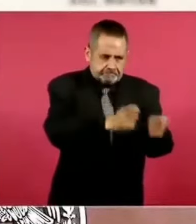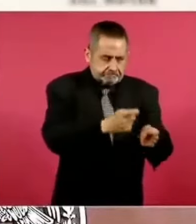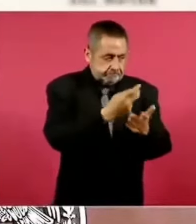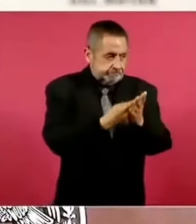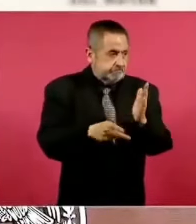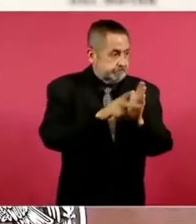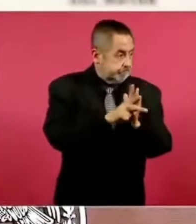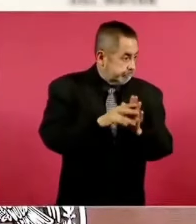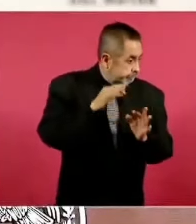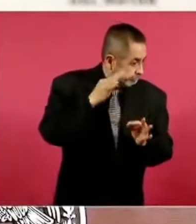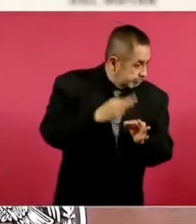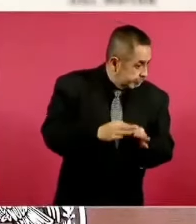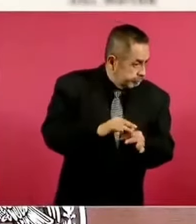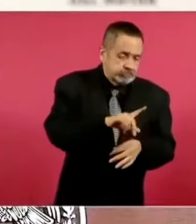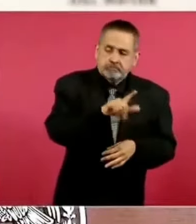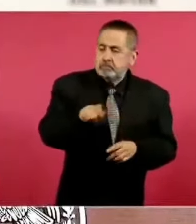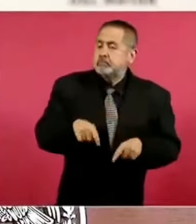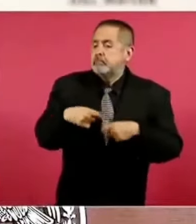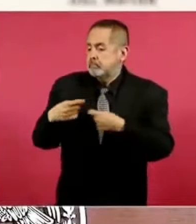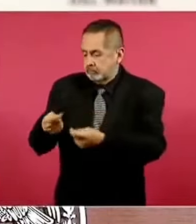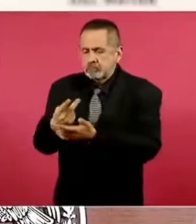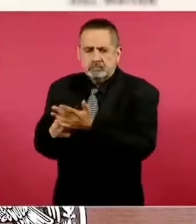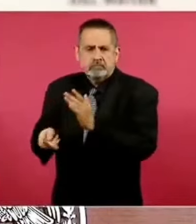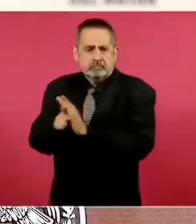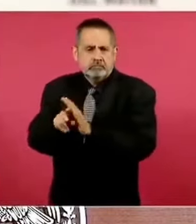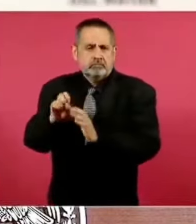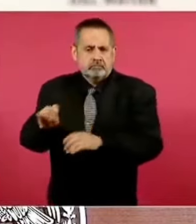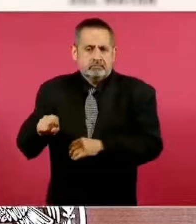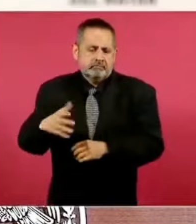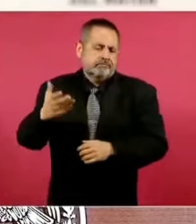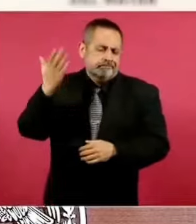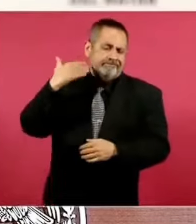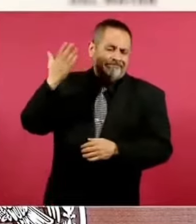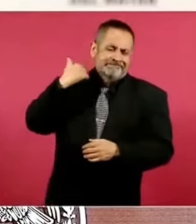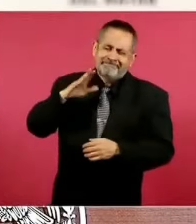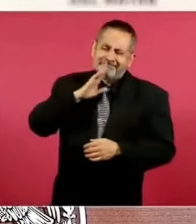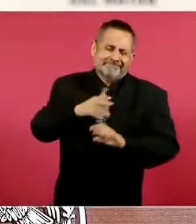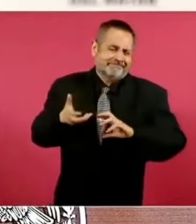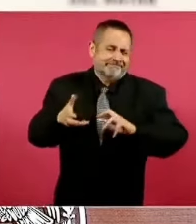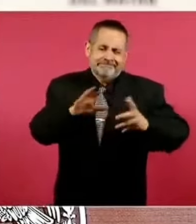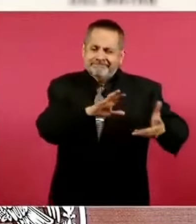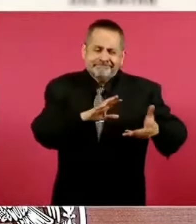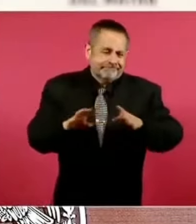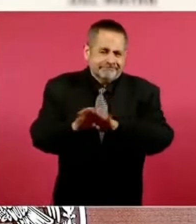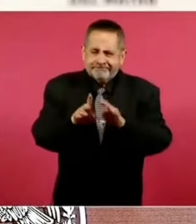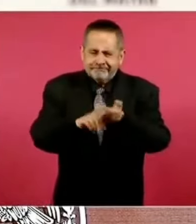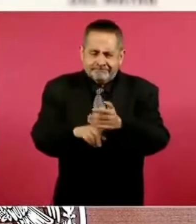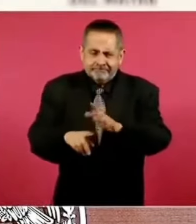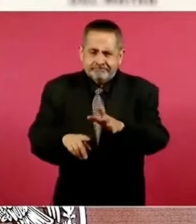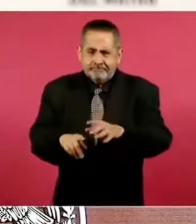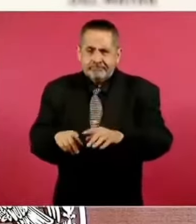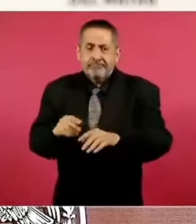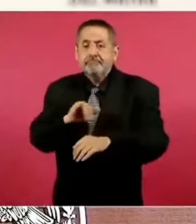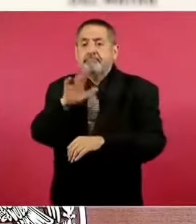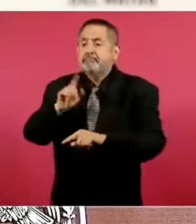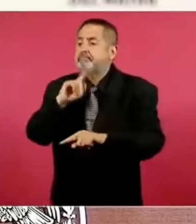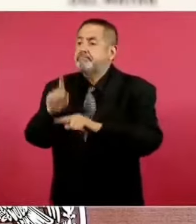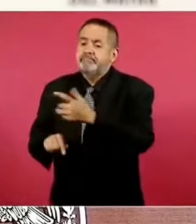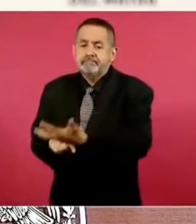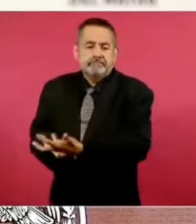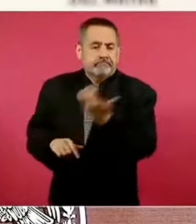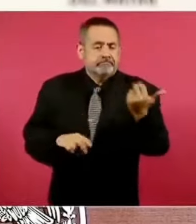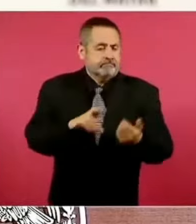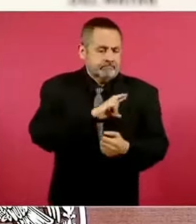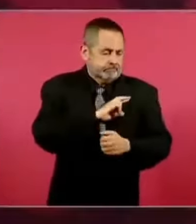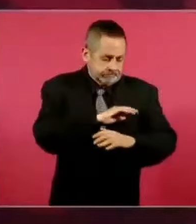hablaban muy mal de un sistema de salud tan precarizado y tan tendiente hacia la privatización. Y desde luego, la persona que está aquí la